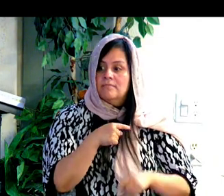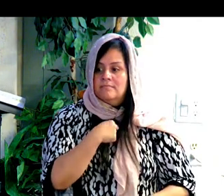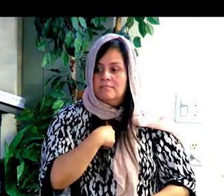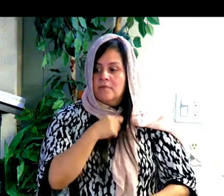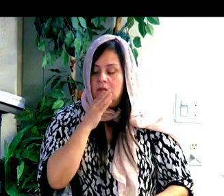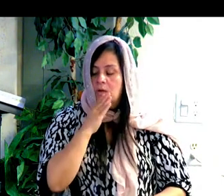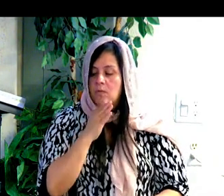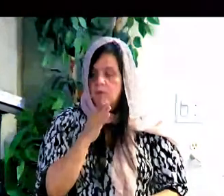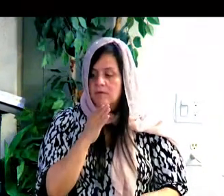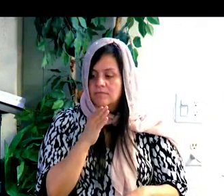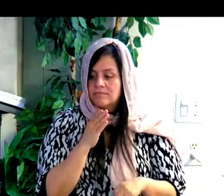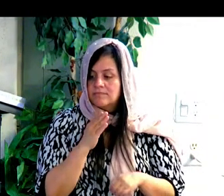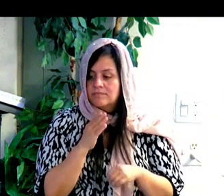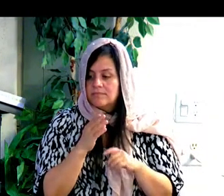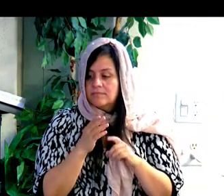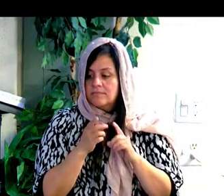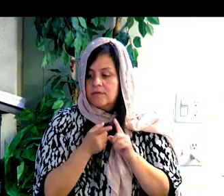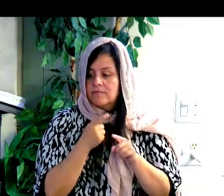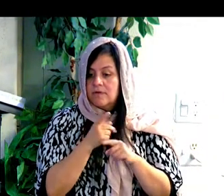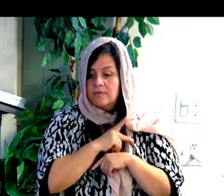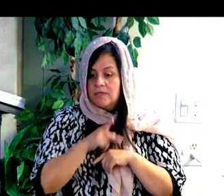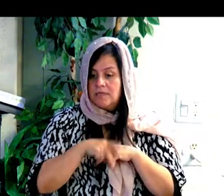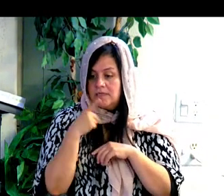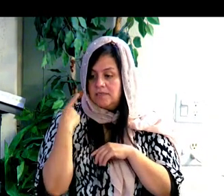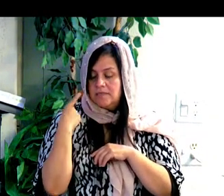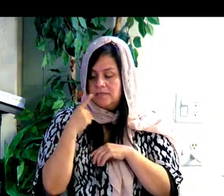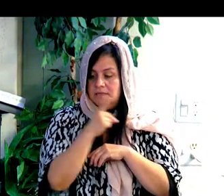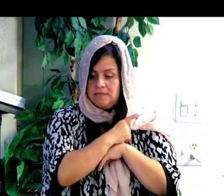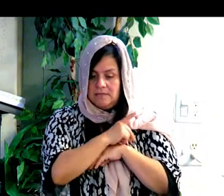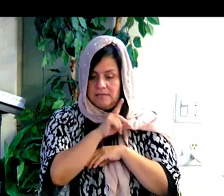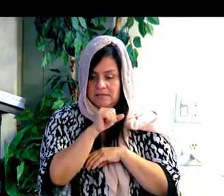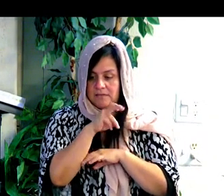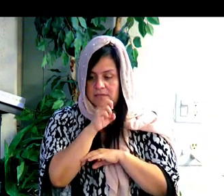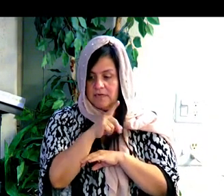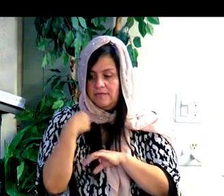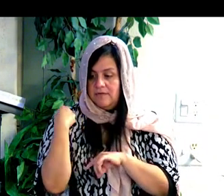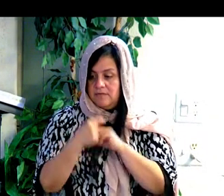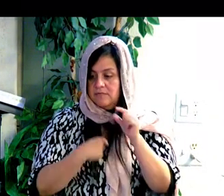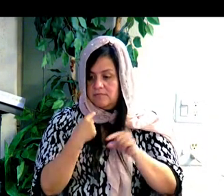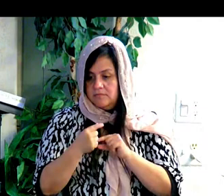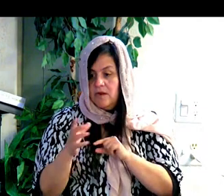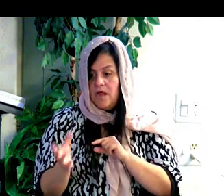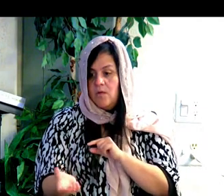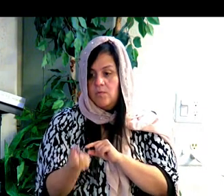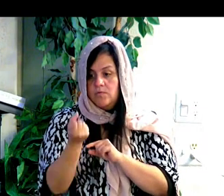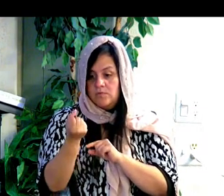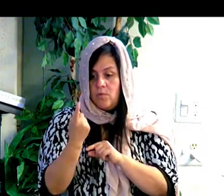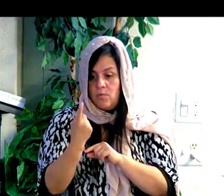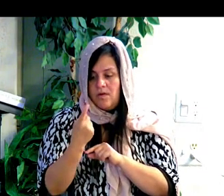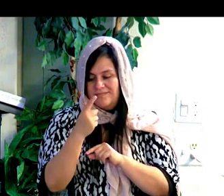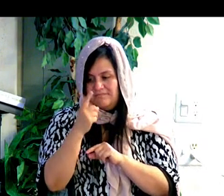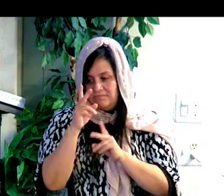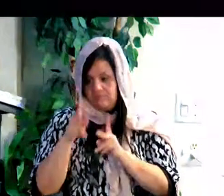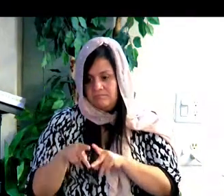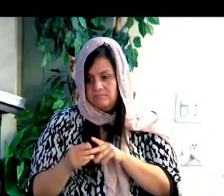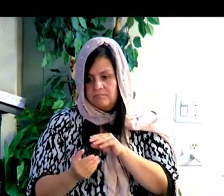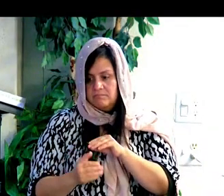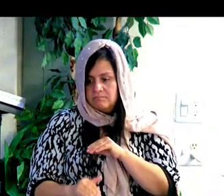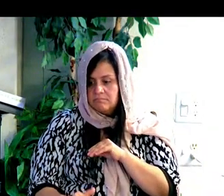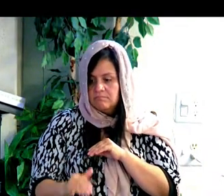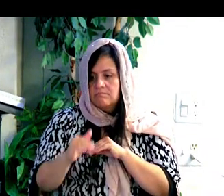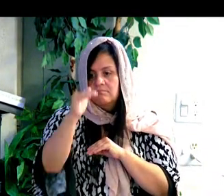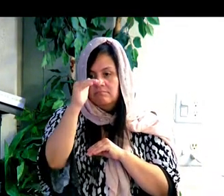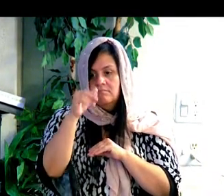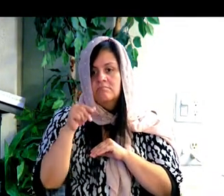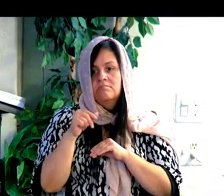for David, and he will reign as king and succeed, and he will do what is just and right in the land, and in his days, Judah will be saved,